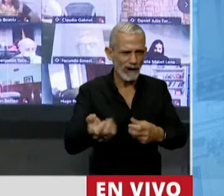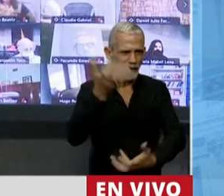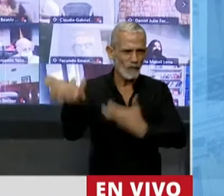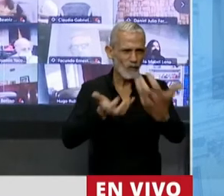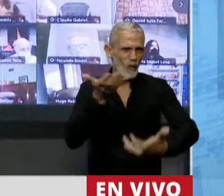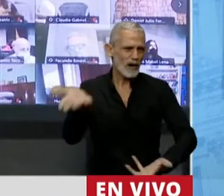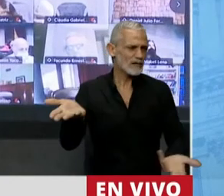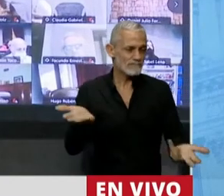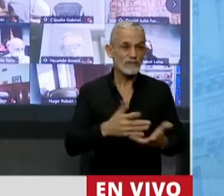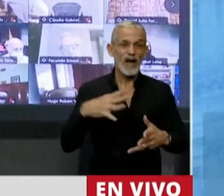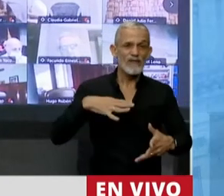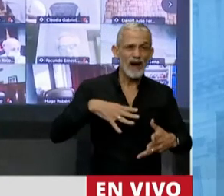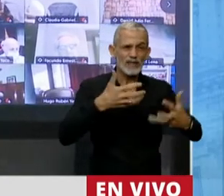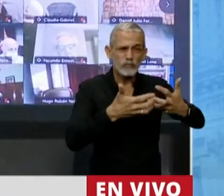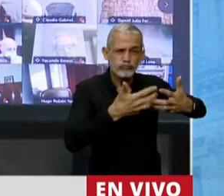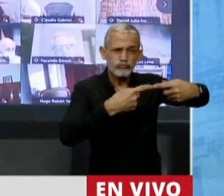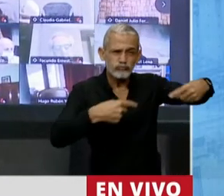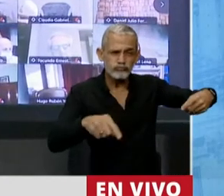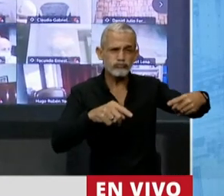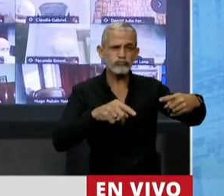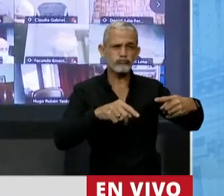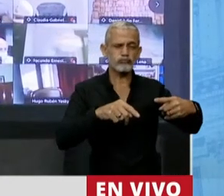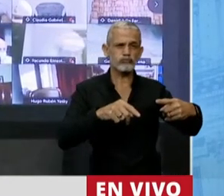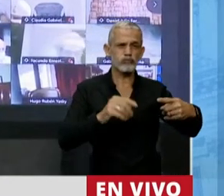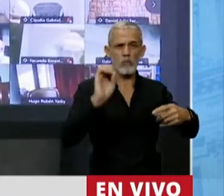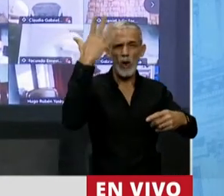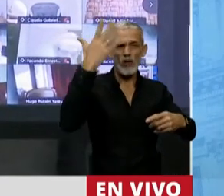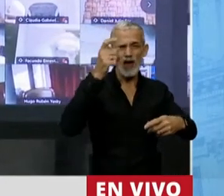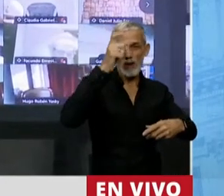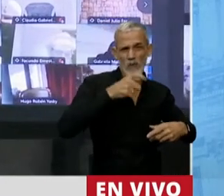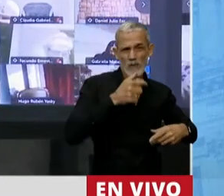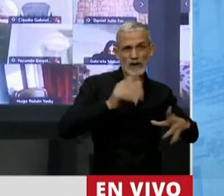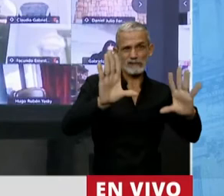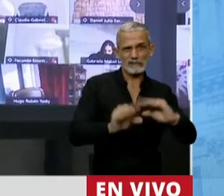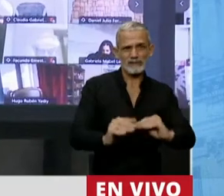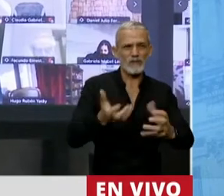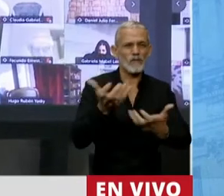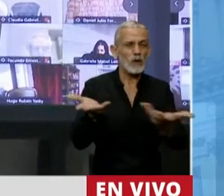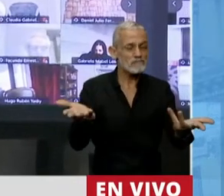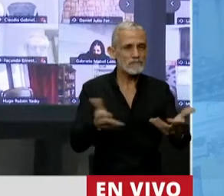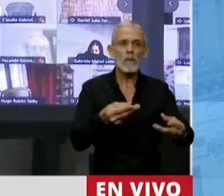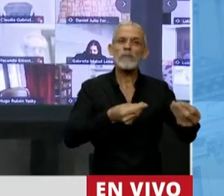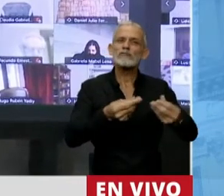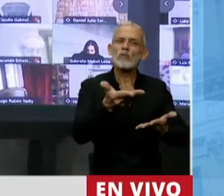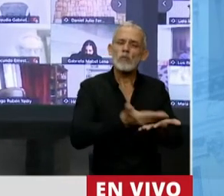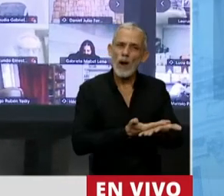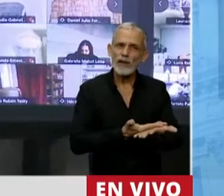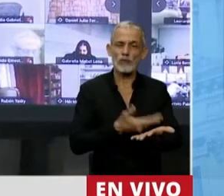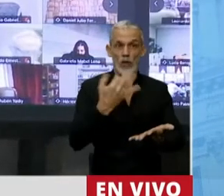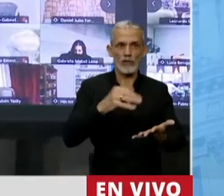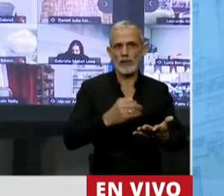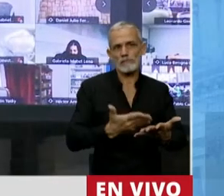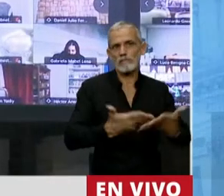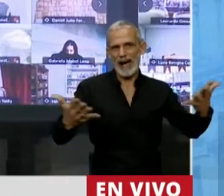Si nos falta equipamiento moderno de avanzada, si por lo tanto los presupuestos deben